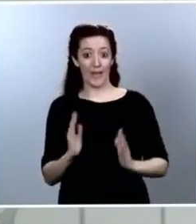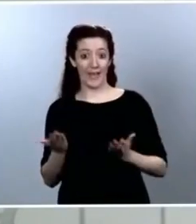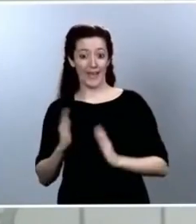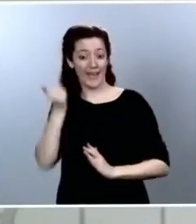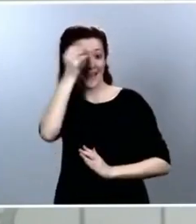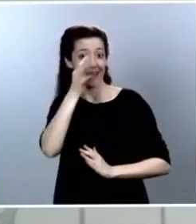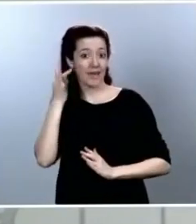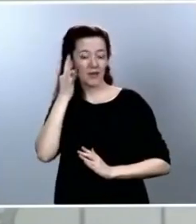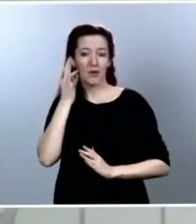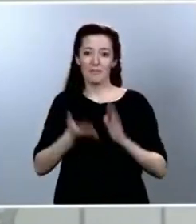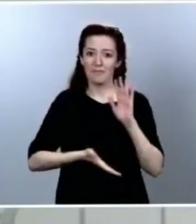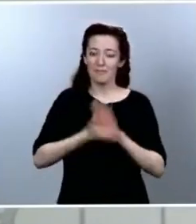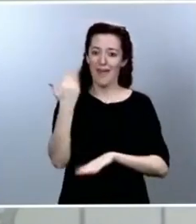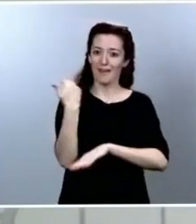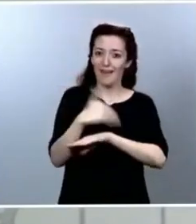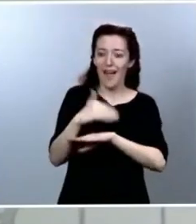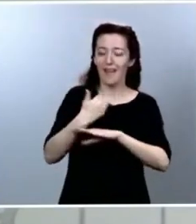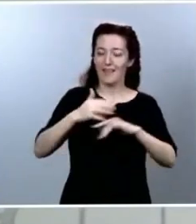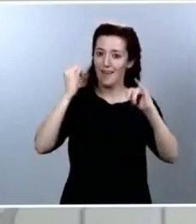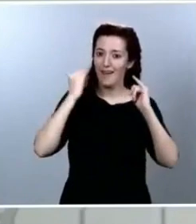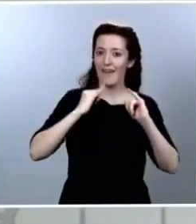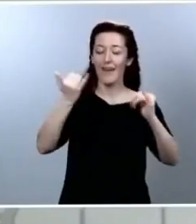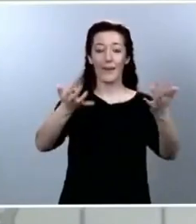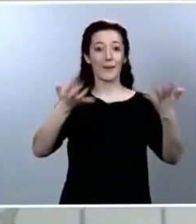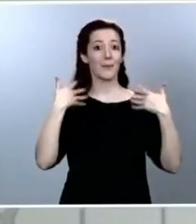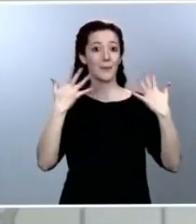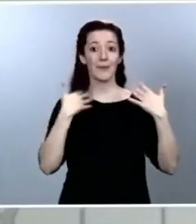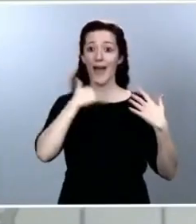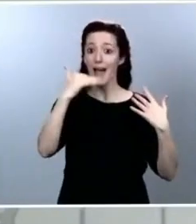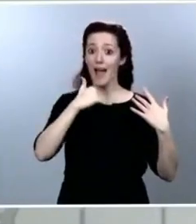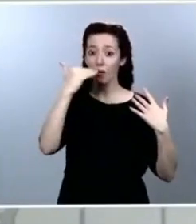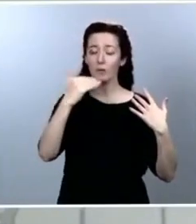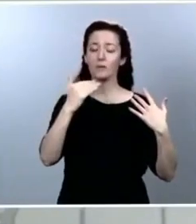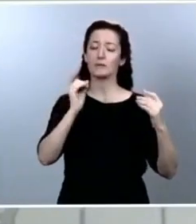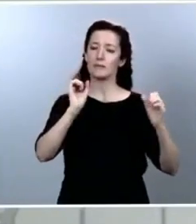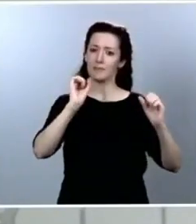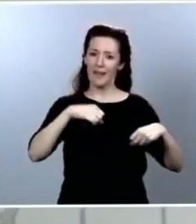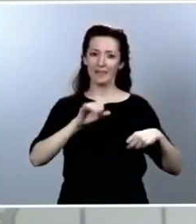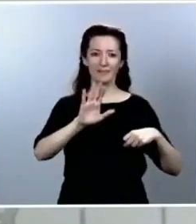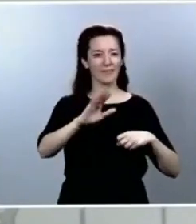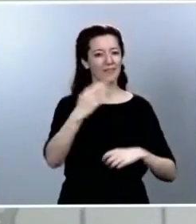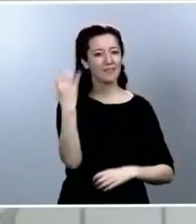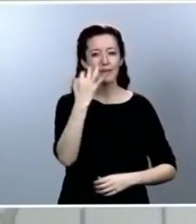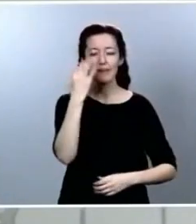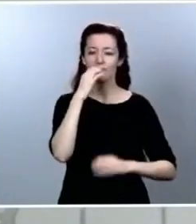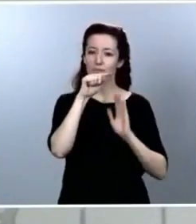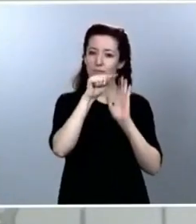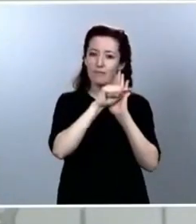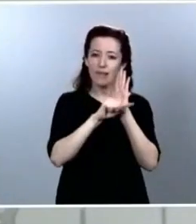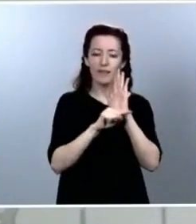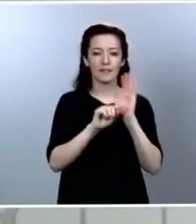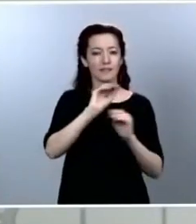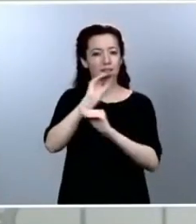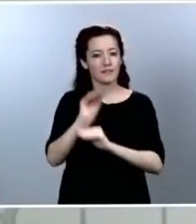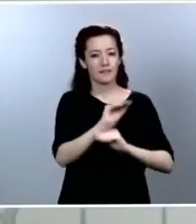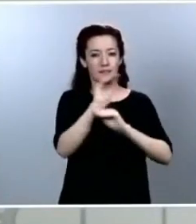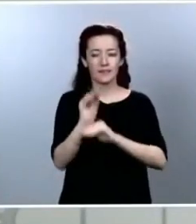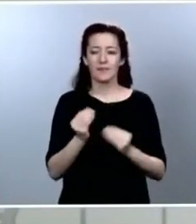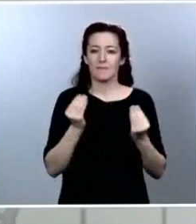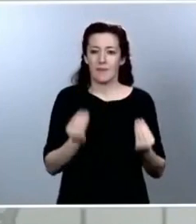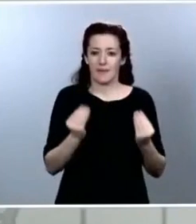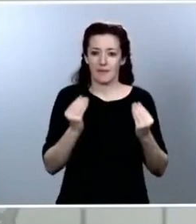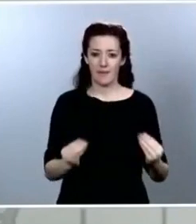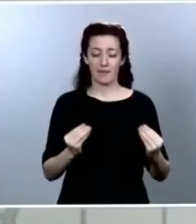con las máximas seguridades para que no nos podamos contagiar nosotros y también se puedan contagiar el resto de conciudadanos. En consecuencia,